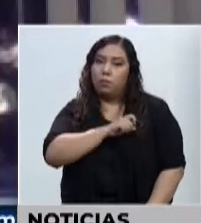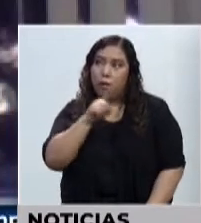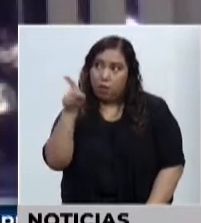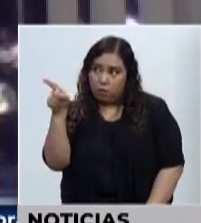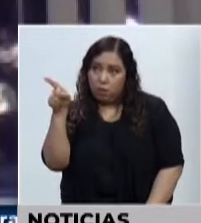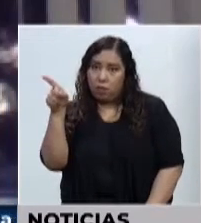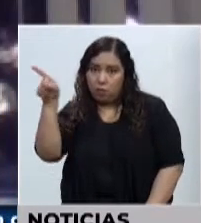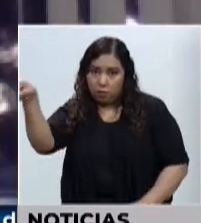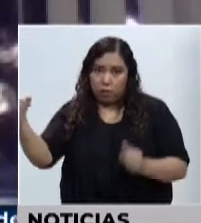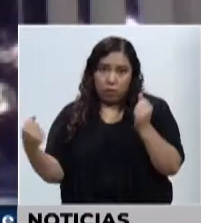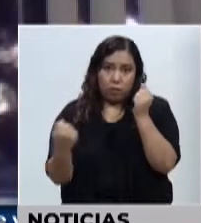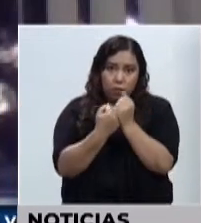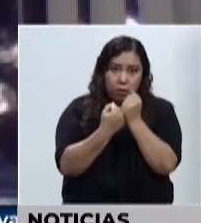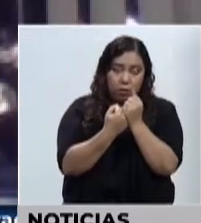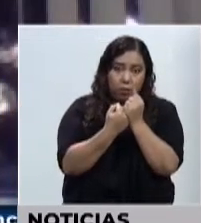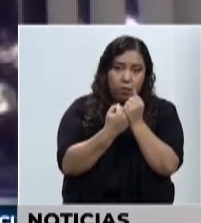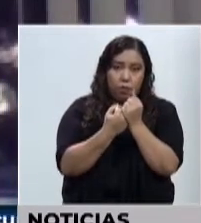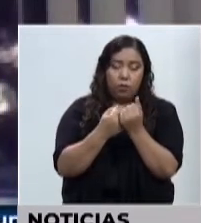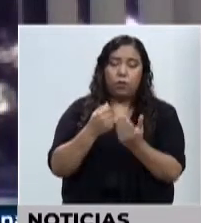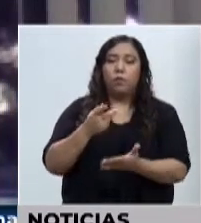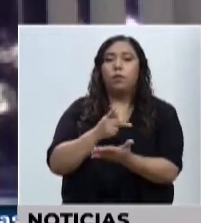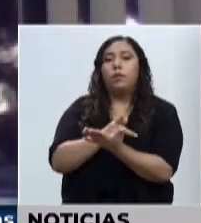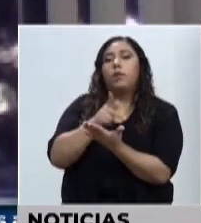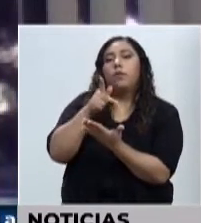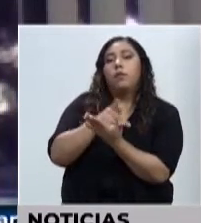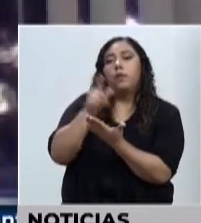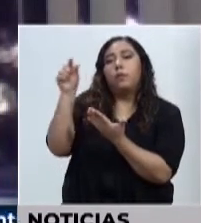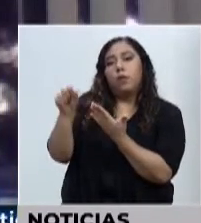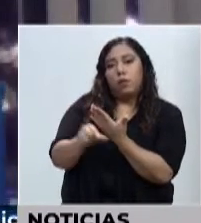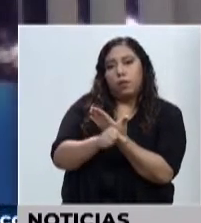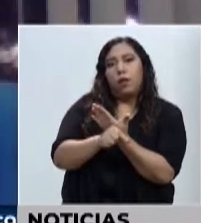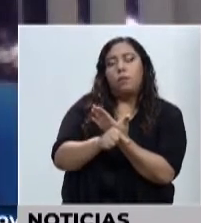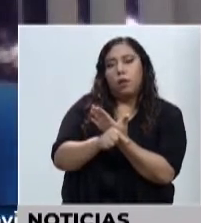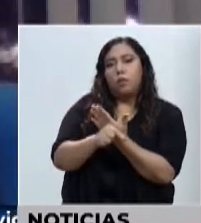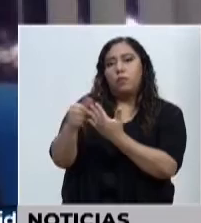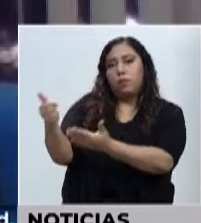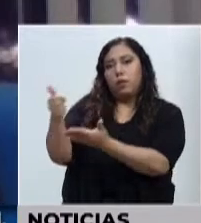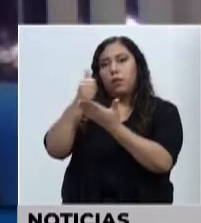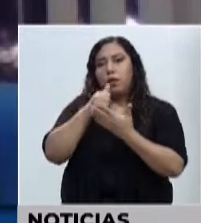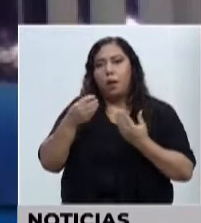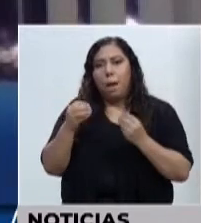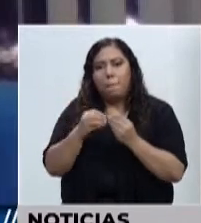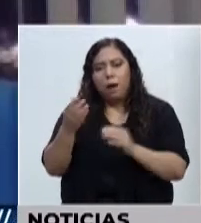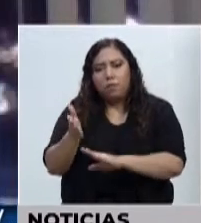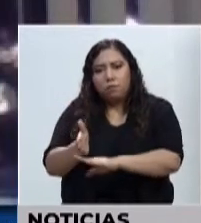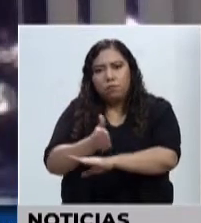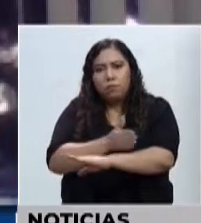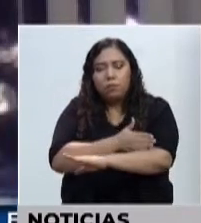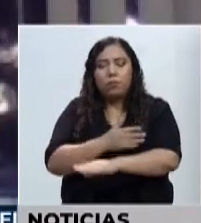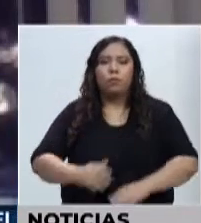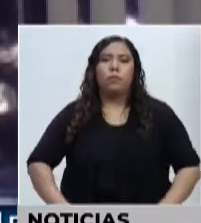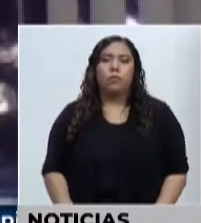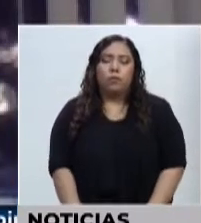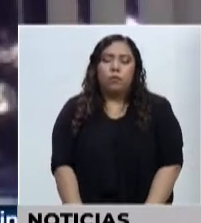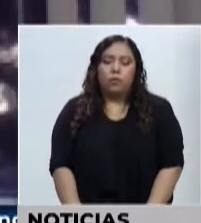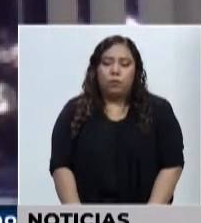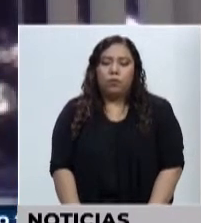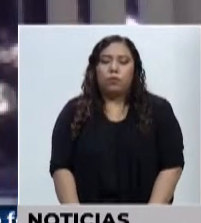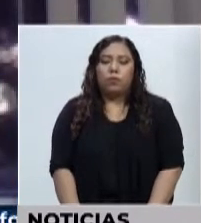apoyando para que lo hagamos bien y facilitarnos el camino y poder avanzar un poco más rápido. También tenemos